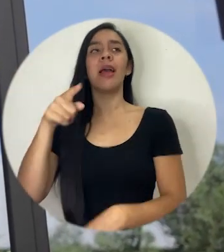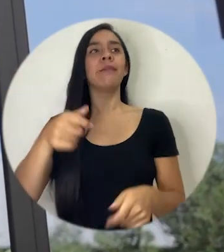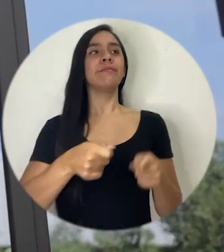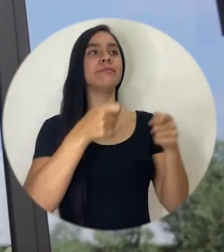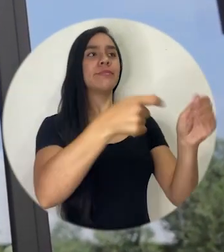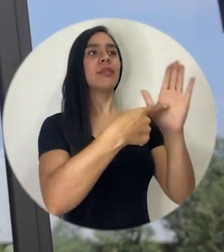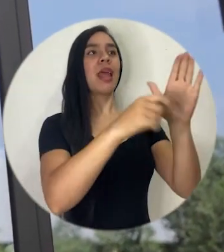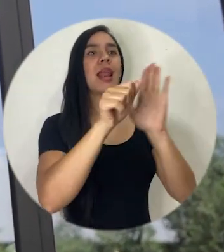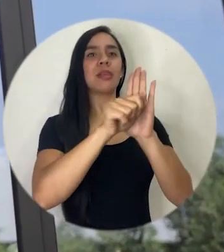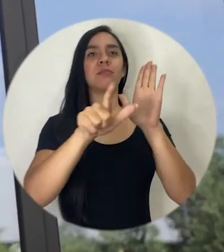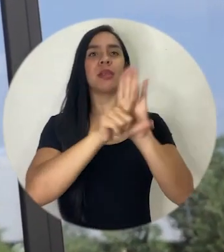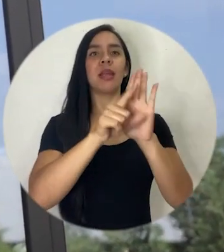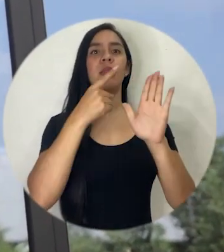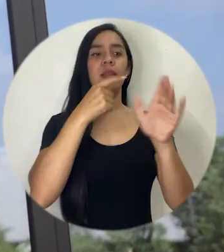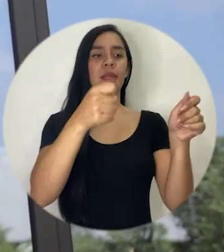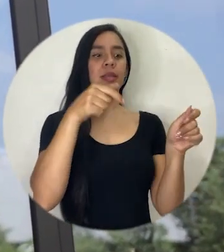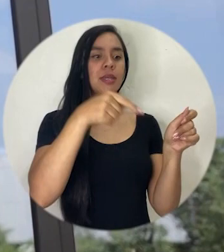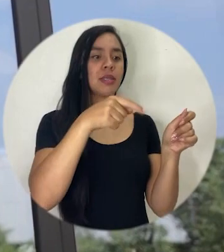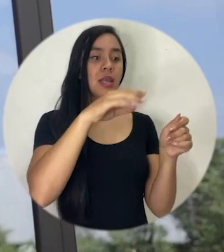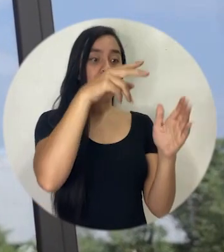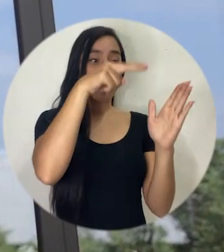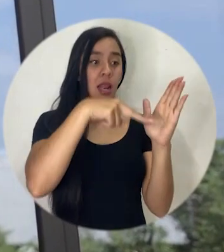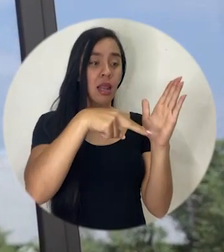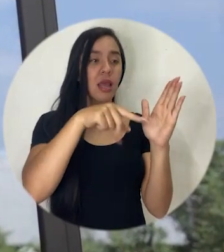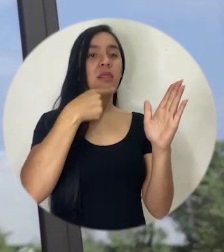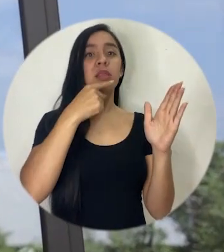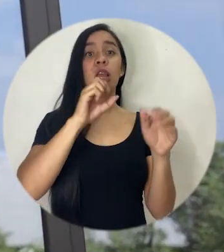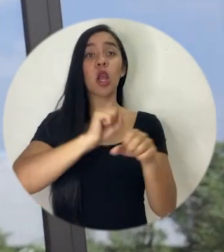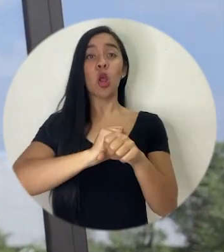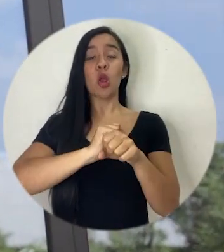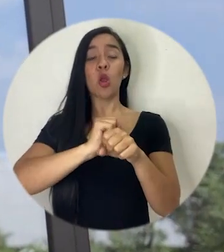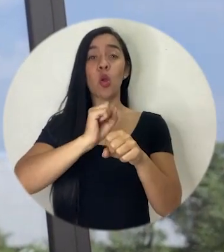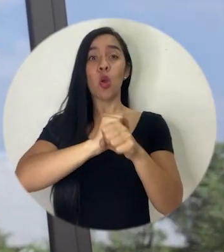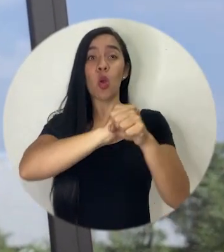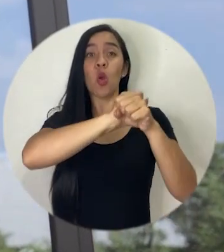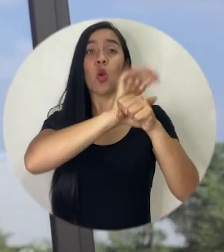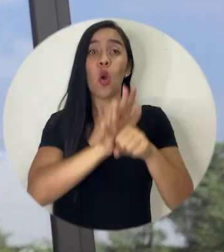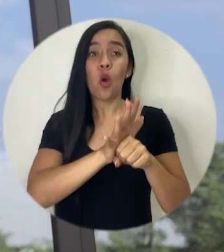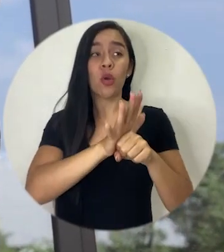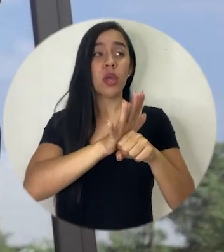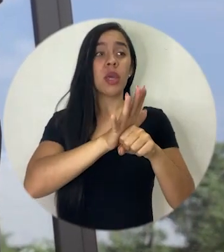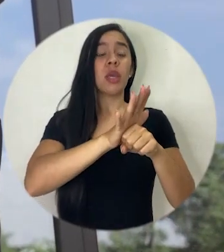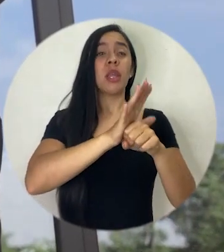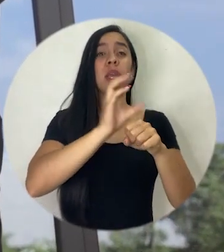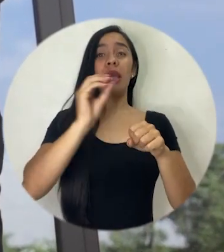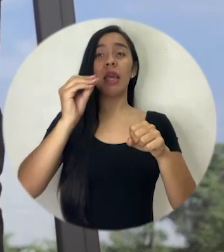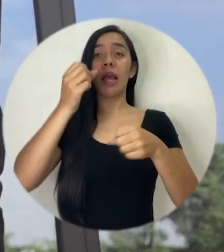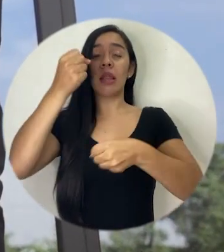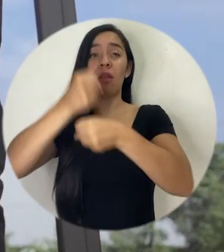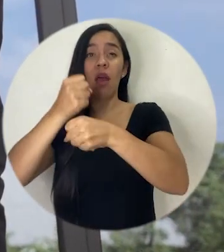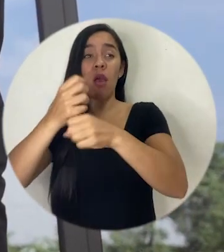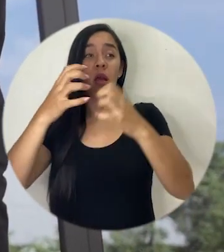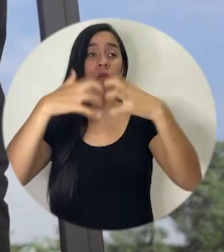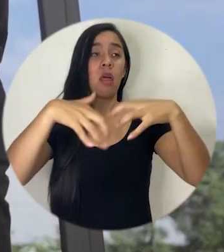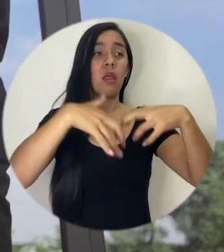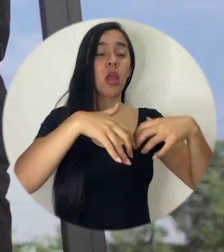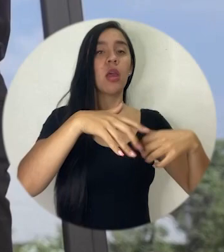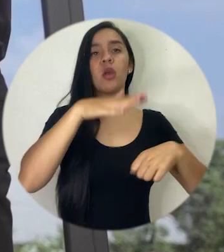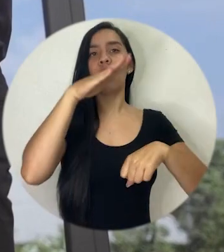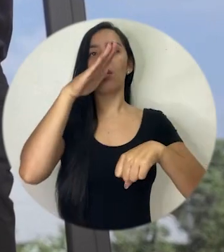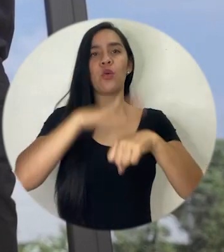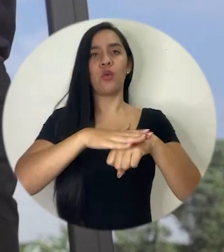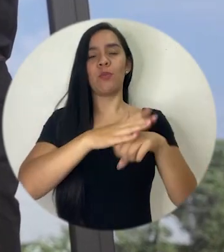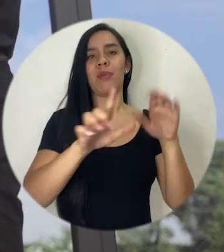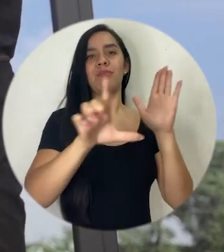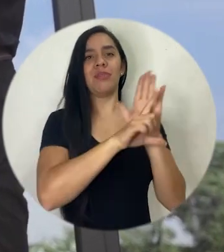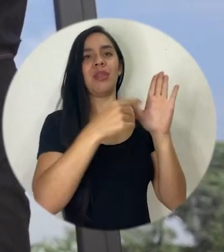con el COVID y toda la caída del empleo y del ingreso y demás fue culpa de